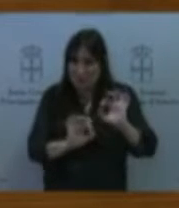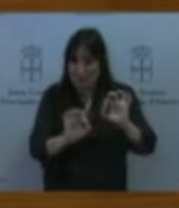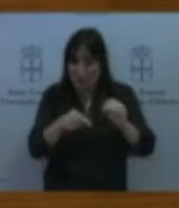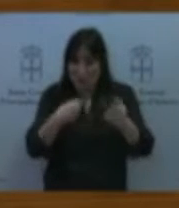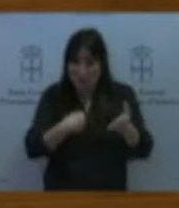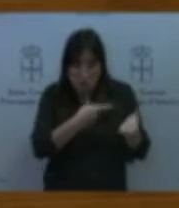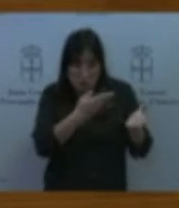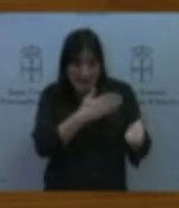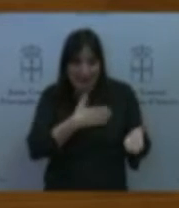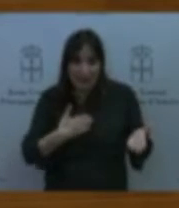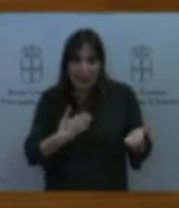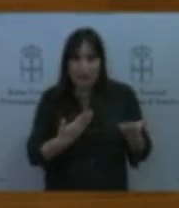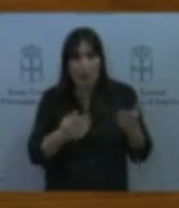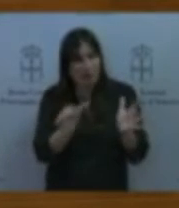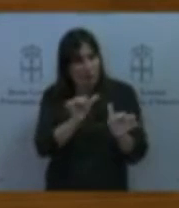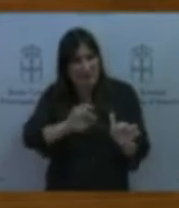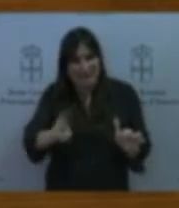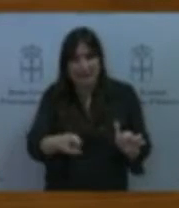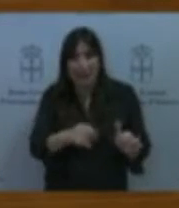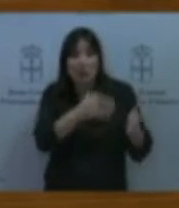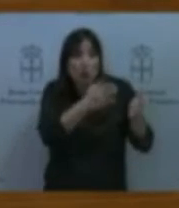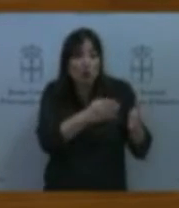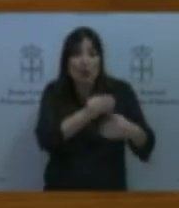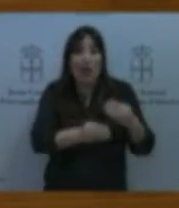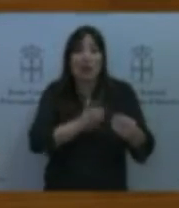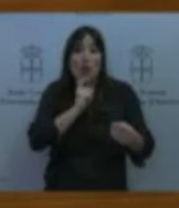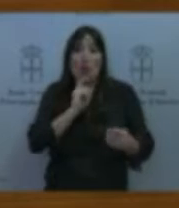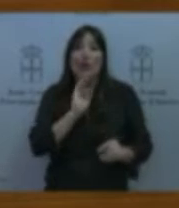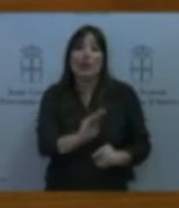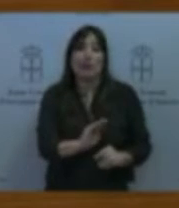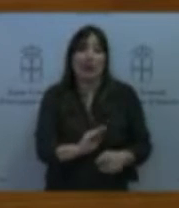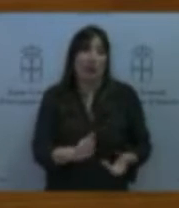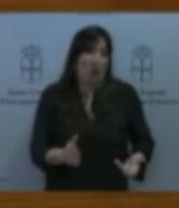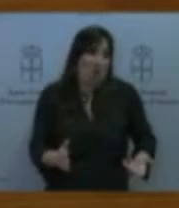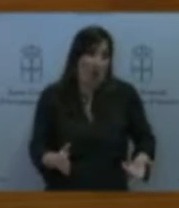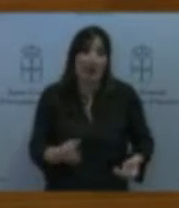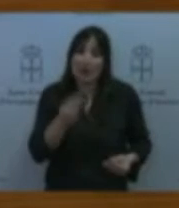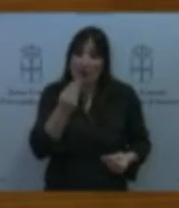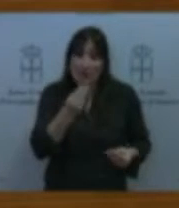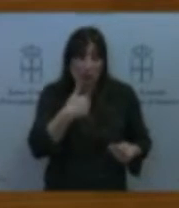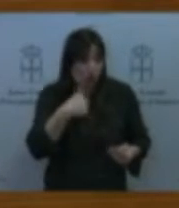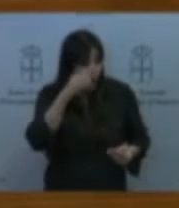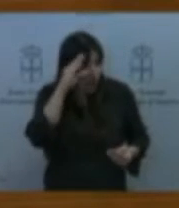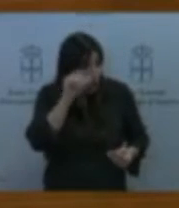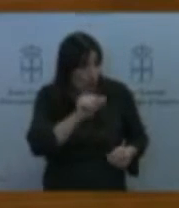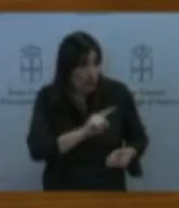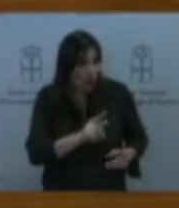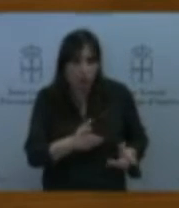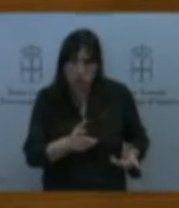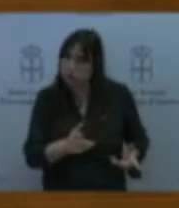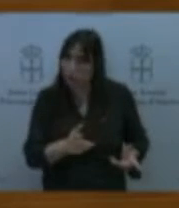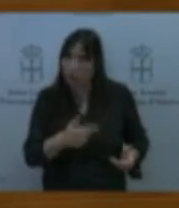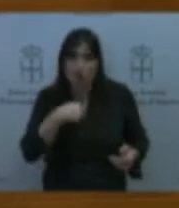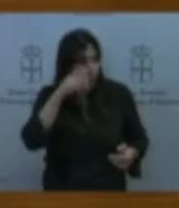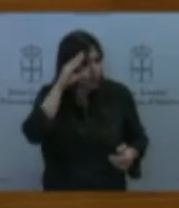ha preferido hacer una interpelación y considera que encima yo no escucho no, sí lo he escuchado atentamente y le he dicho que del tema de